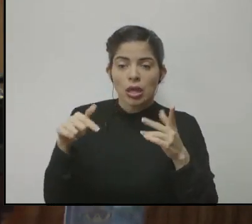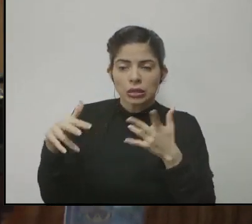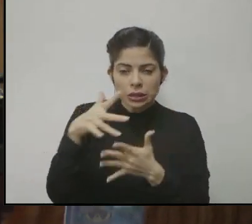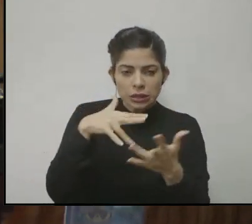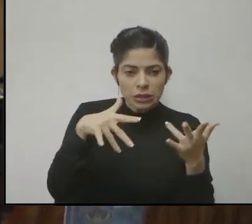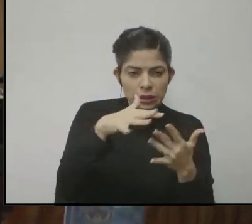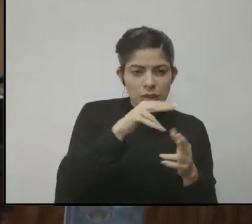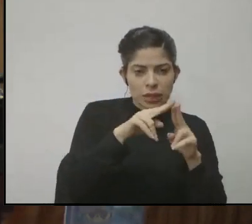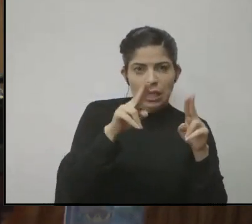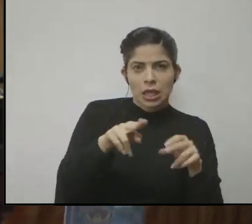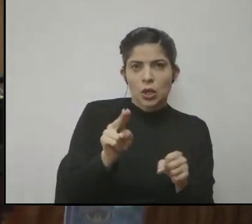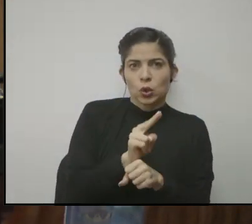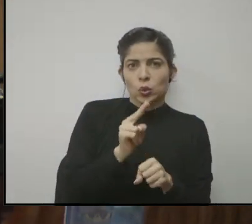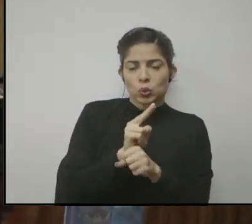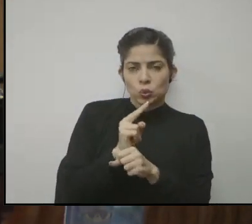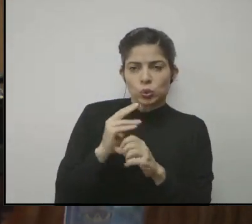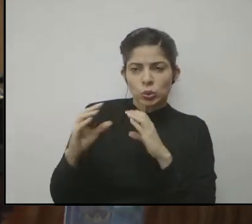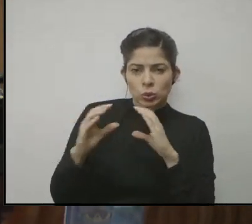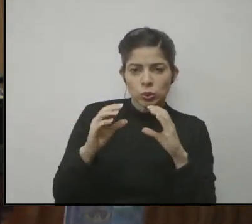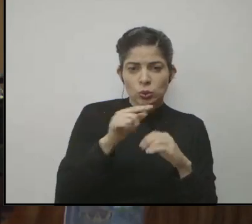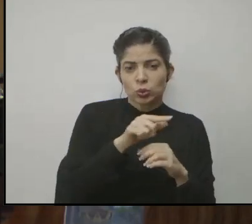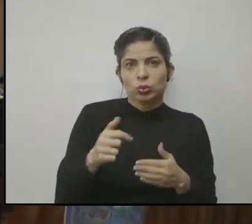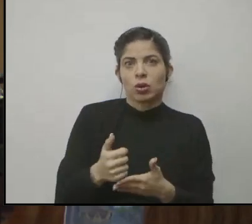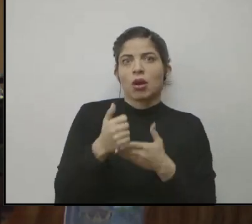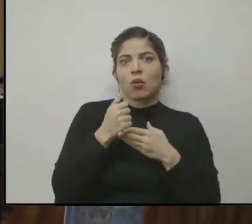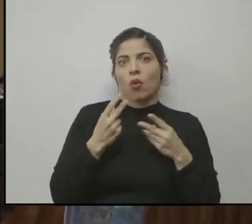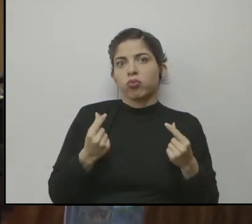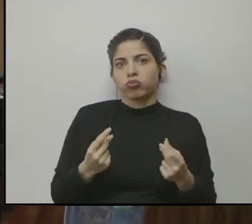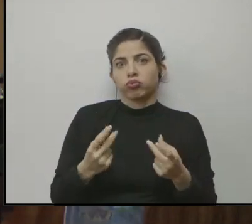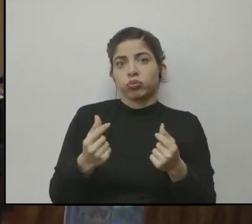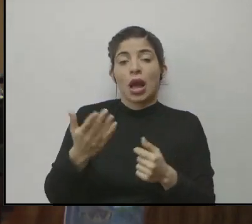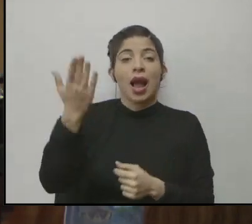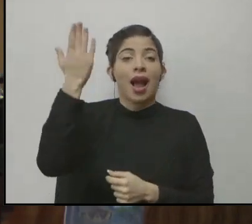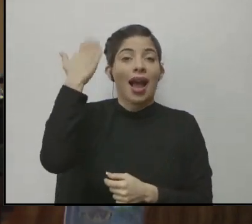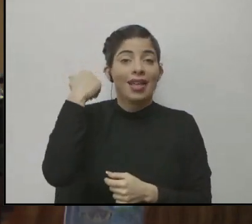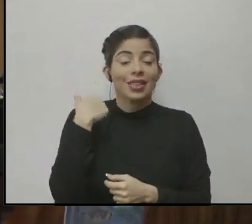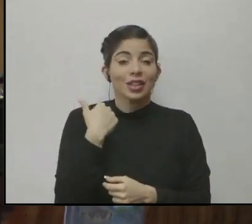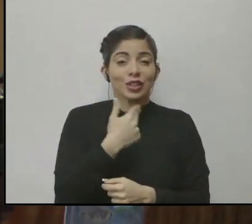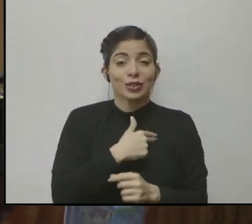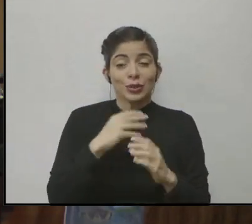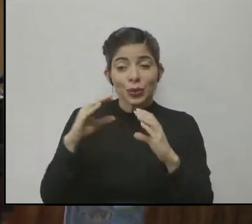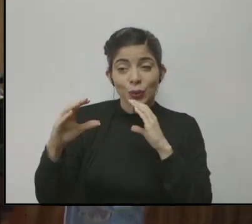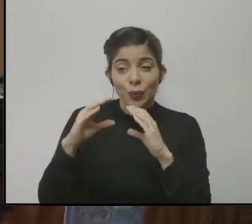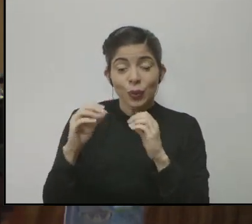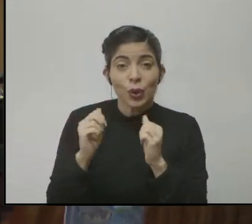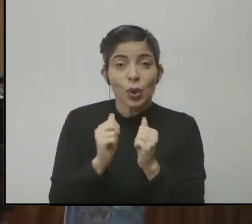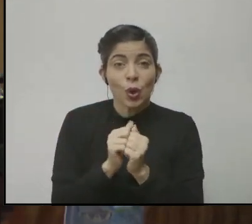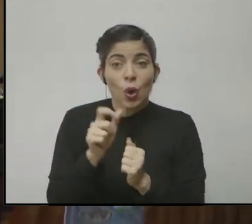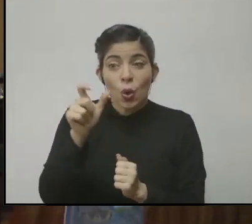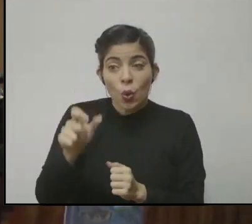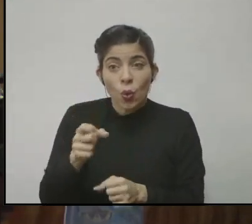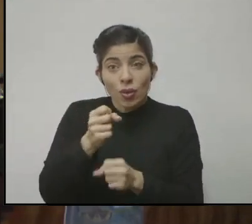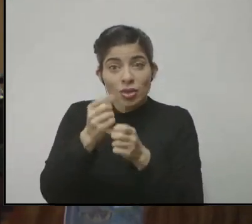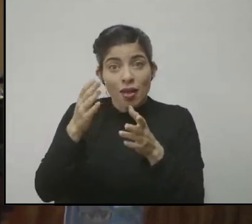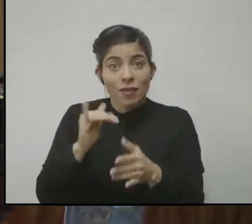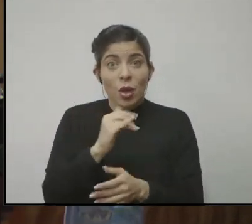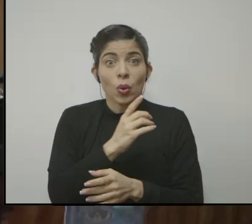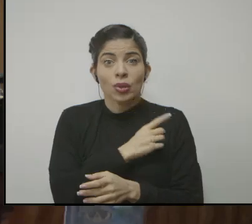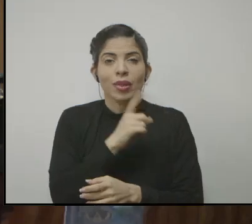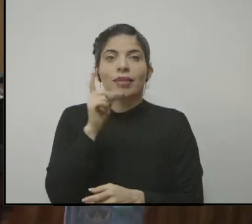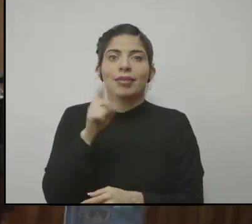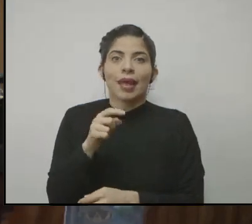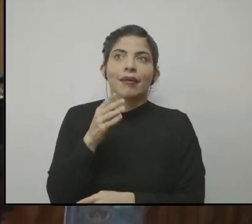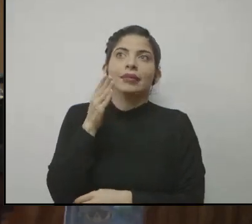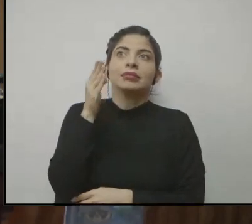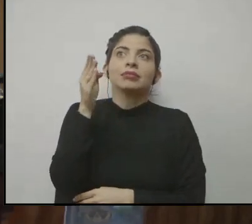través de la virtualidad y eso nos agiliza. Si bien antes para poder nosotros comunicarnos con un funcionario de una junta teníamos que ir